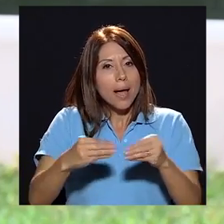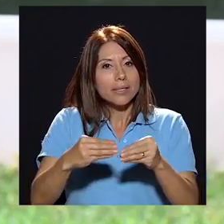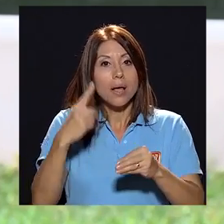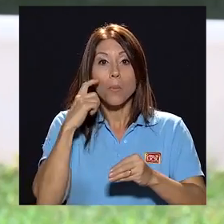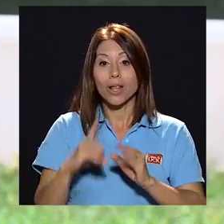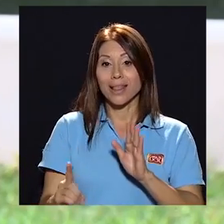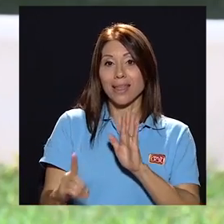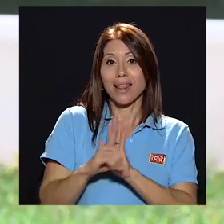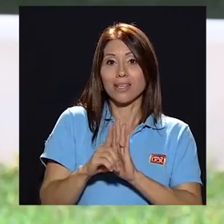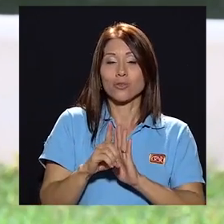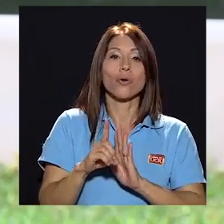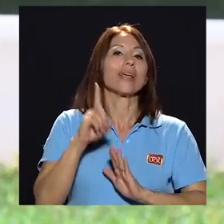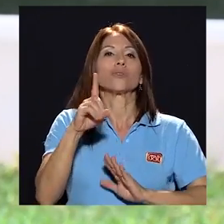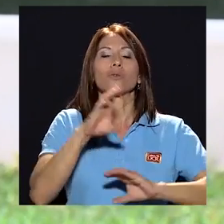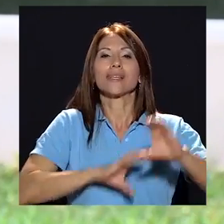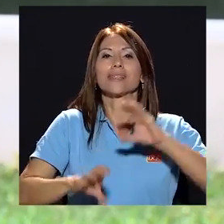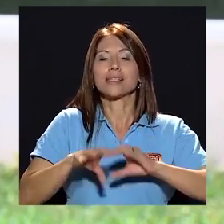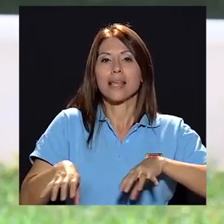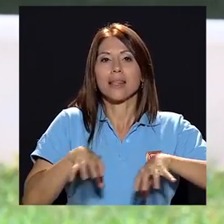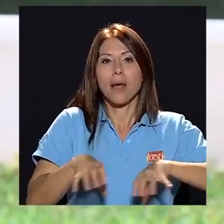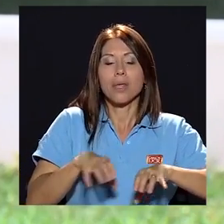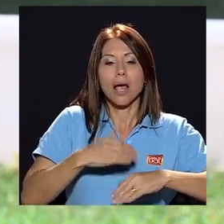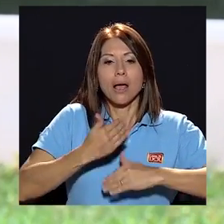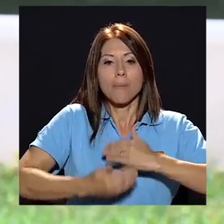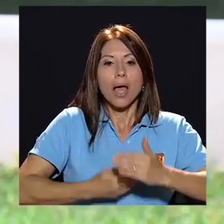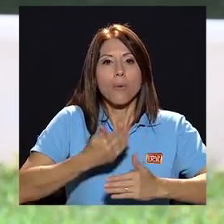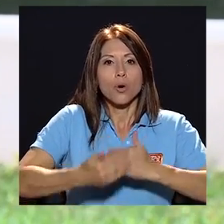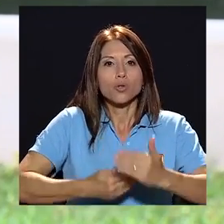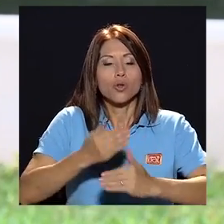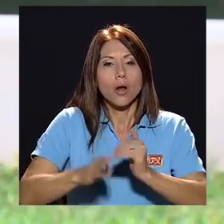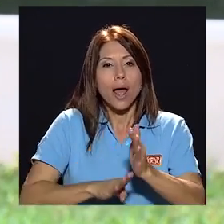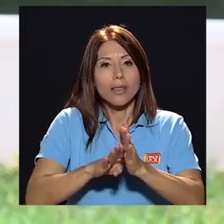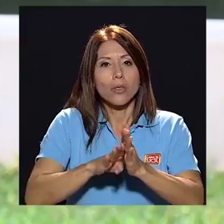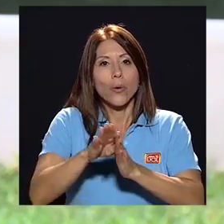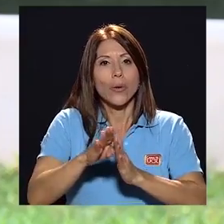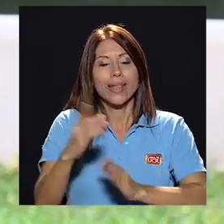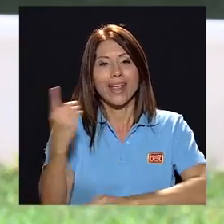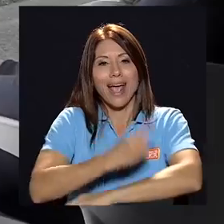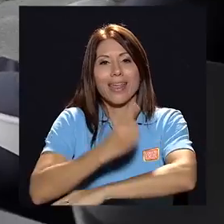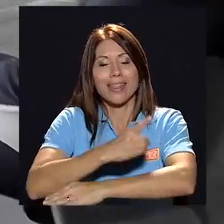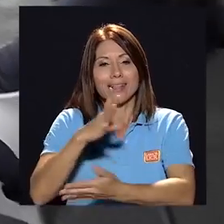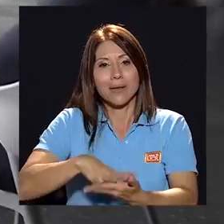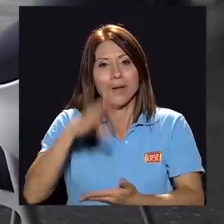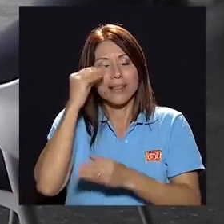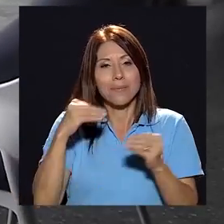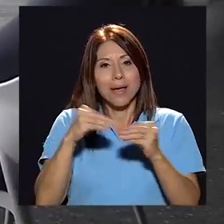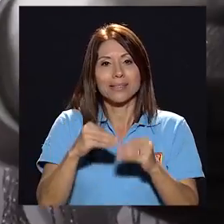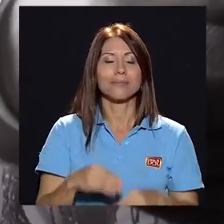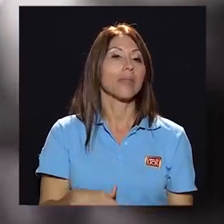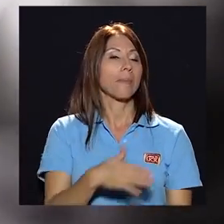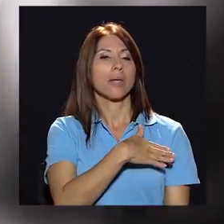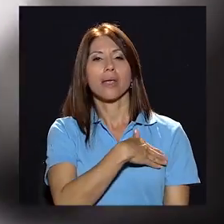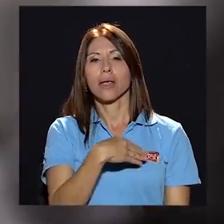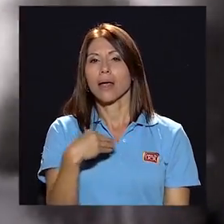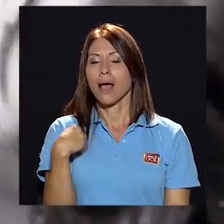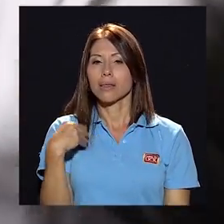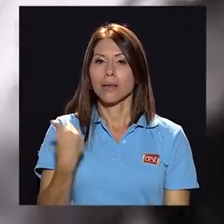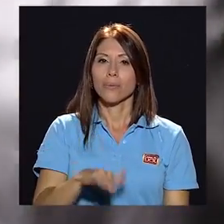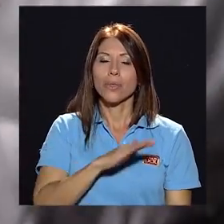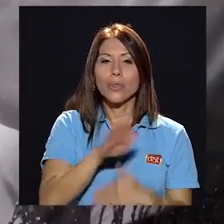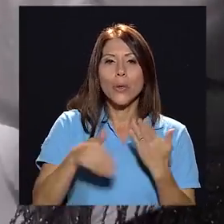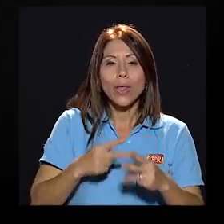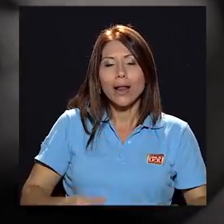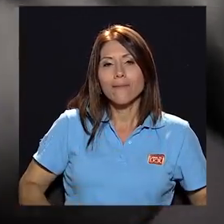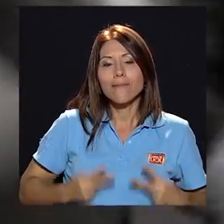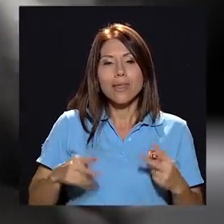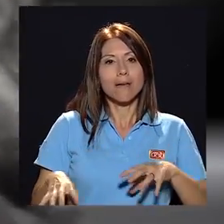el derecho es una ciencia que es muy dinámica y que va evolucionando y cada día se aprende más de ella me encanta toda una vida he tenido